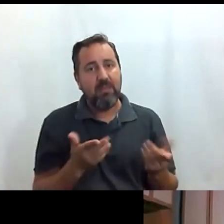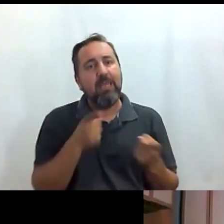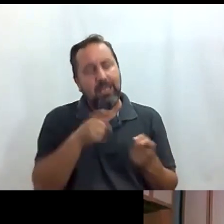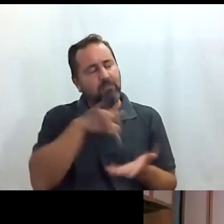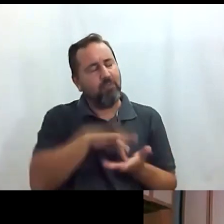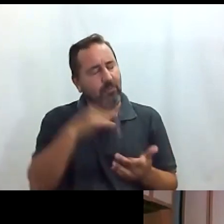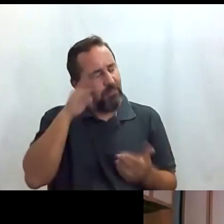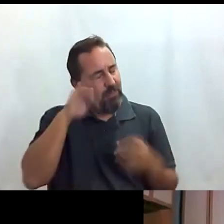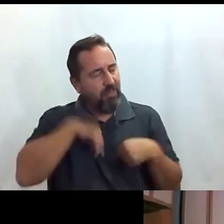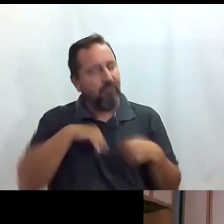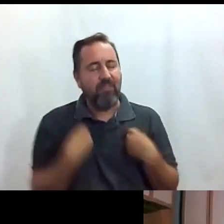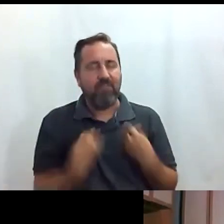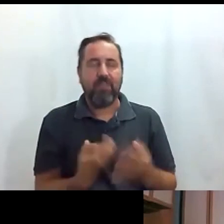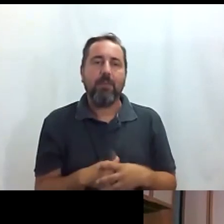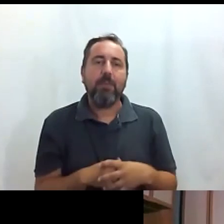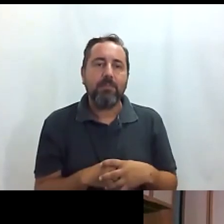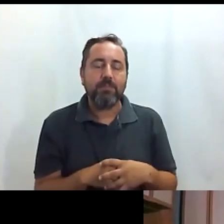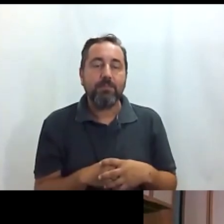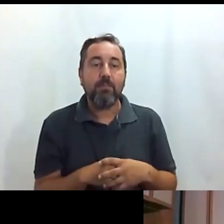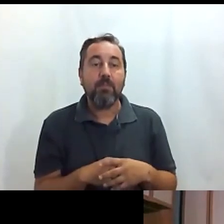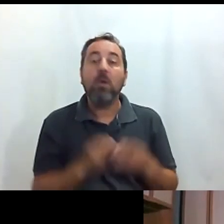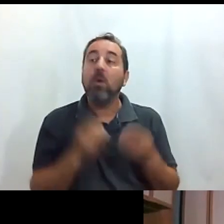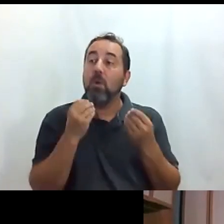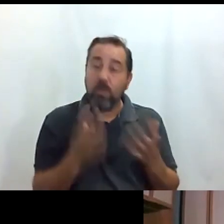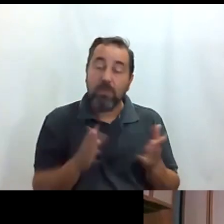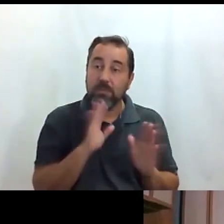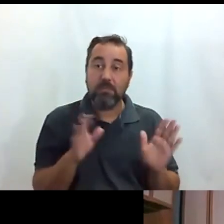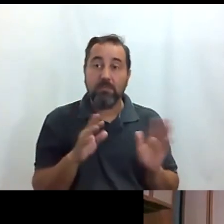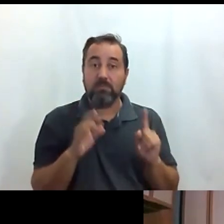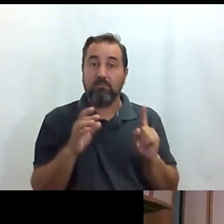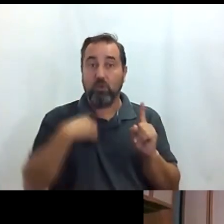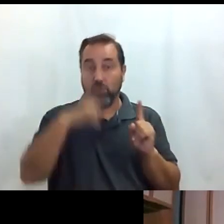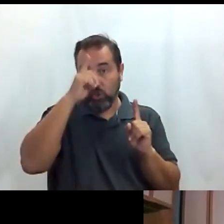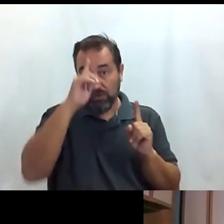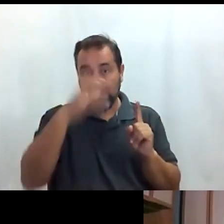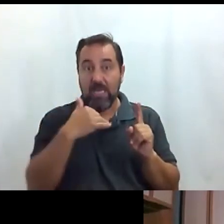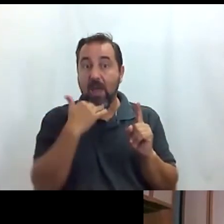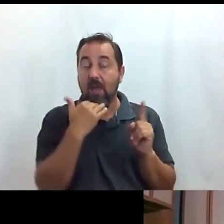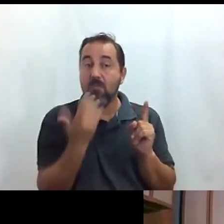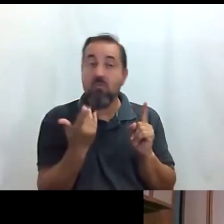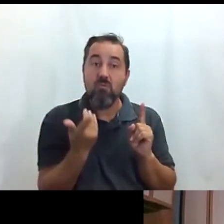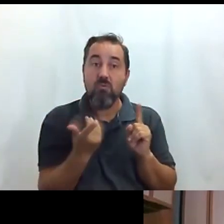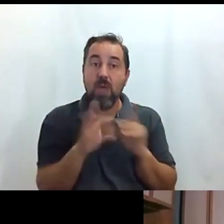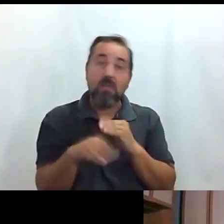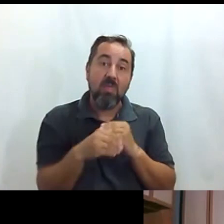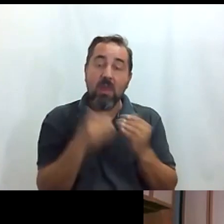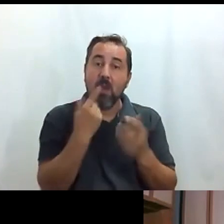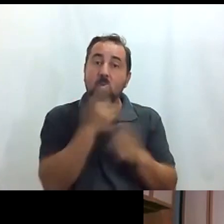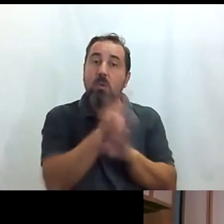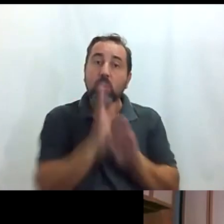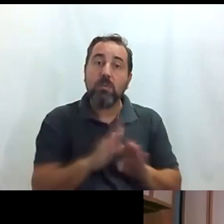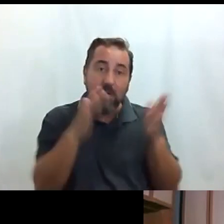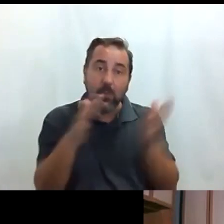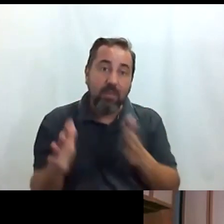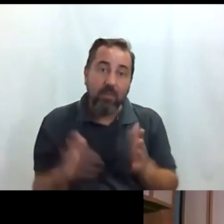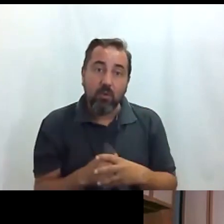vivirlo pues os dejamos con eso no sé si queréis dar alguna última recomendación